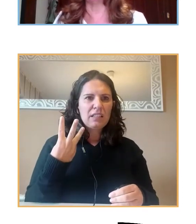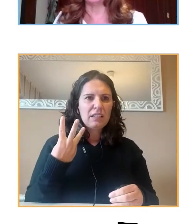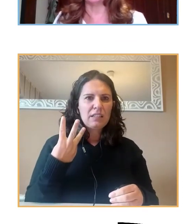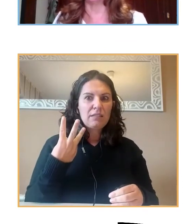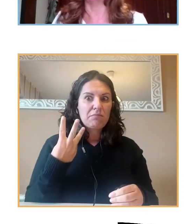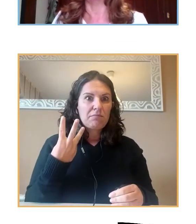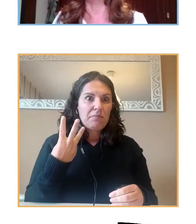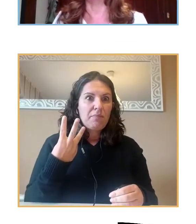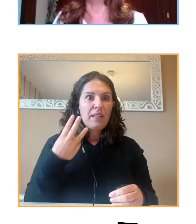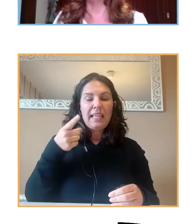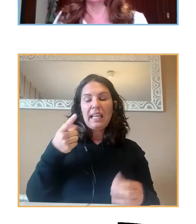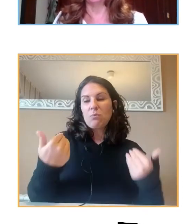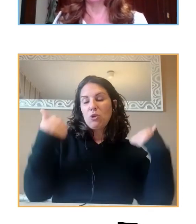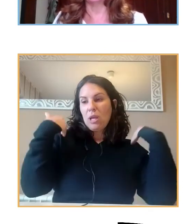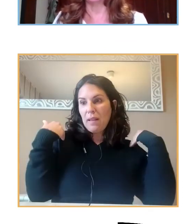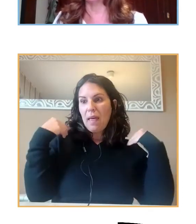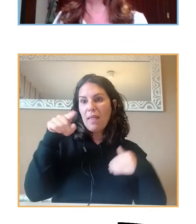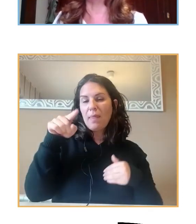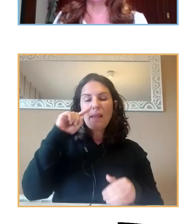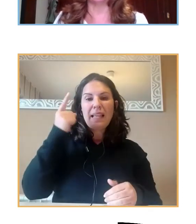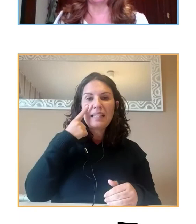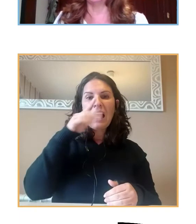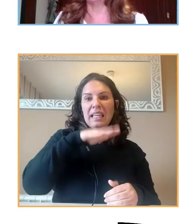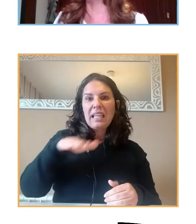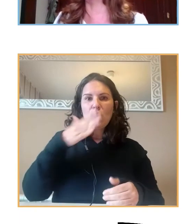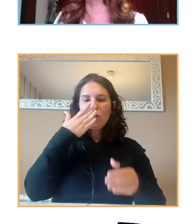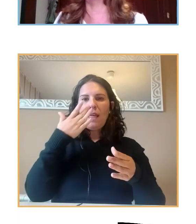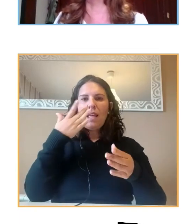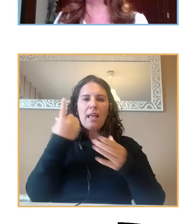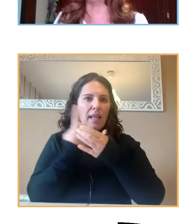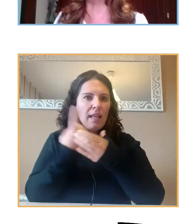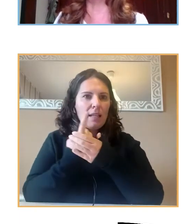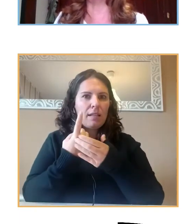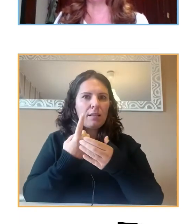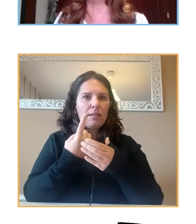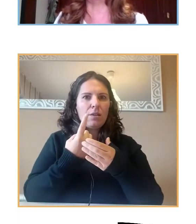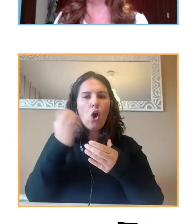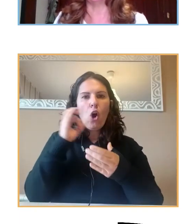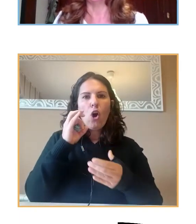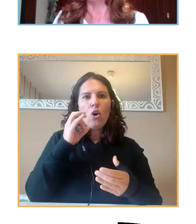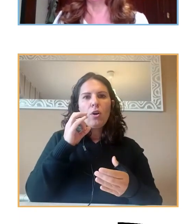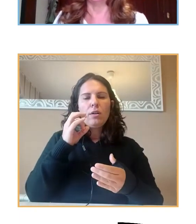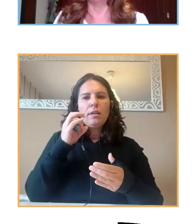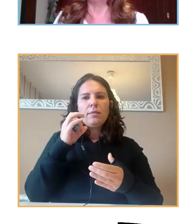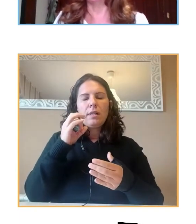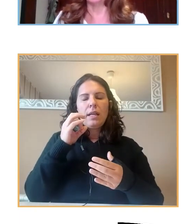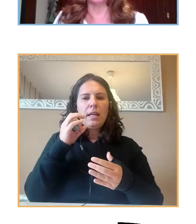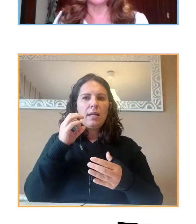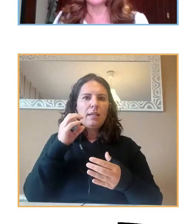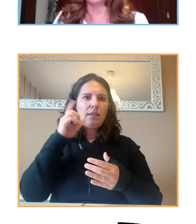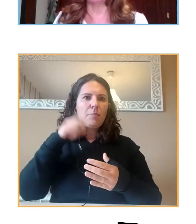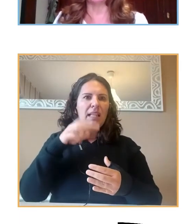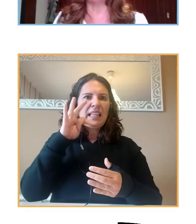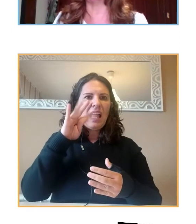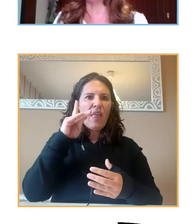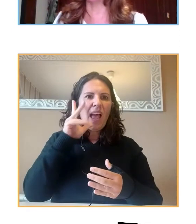responsabilidad de detectar niños del espectro autista o niños con TDAH, con hiperactividad, no podemos